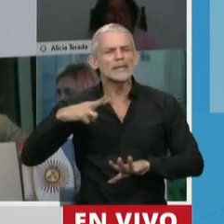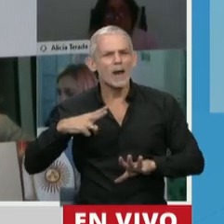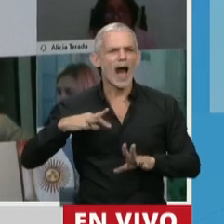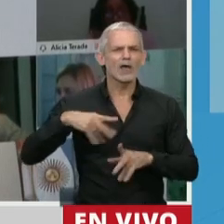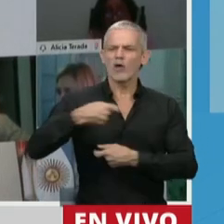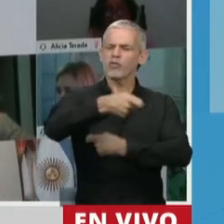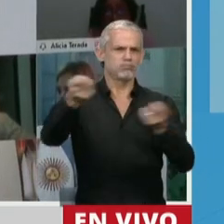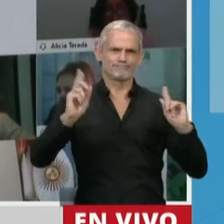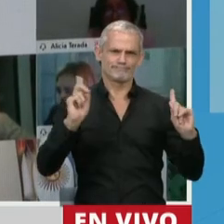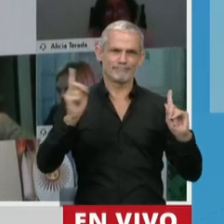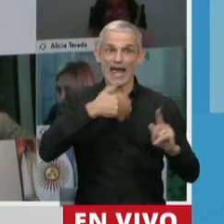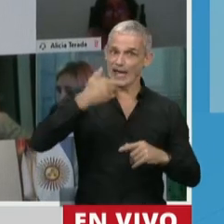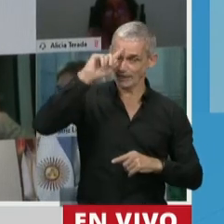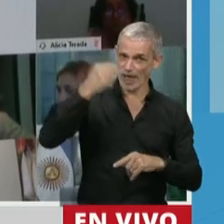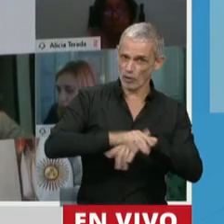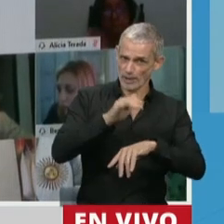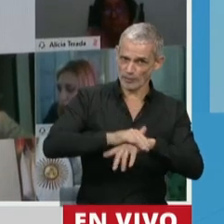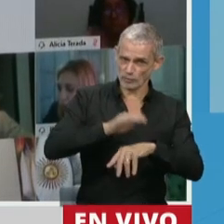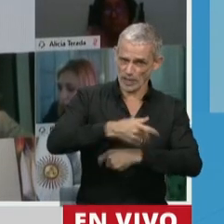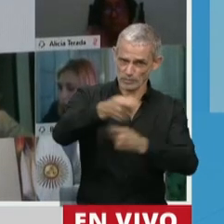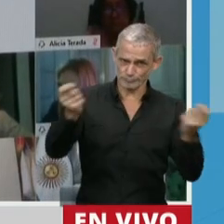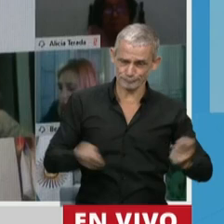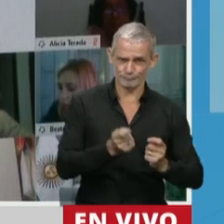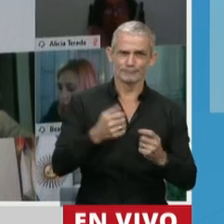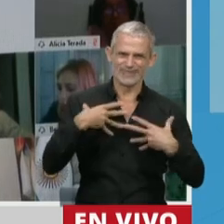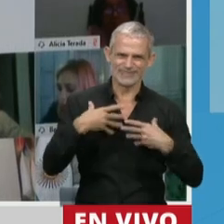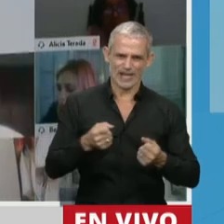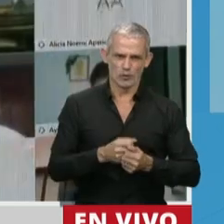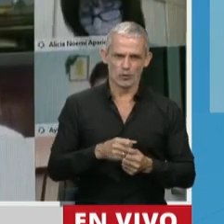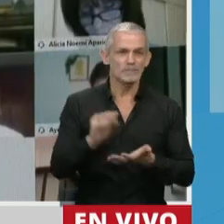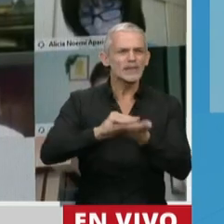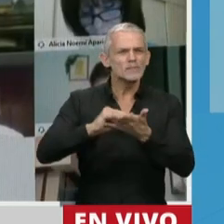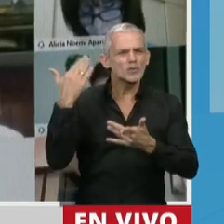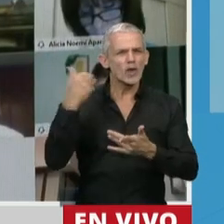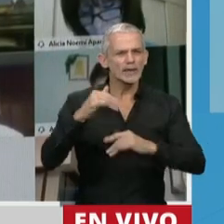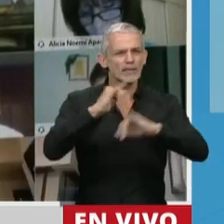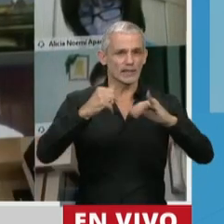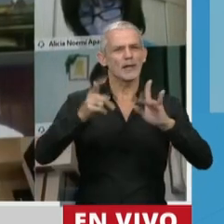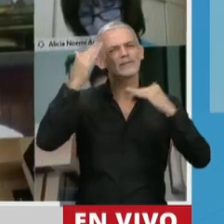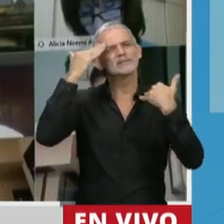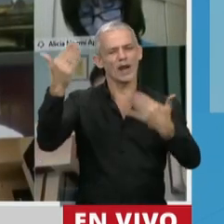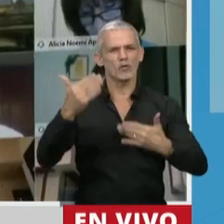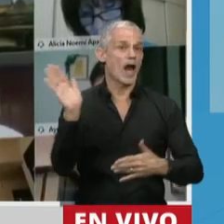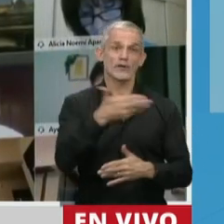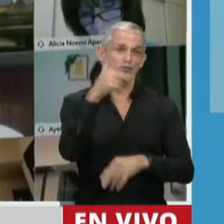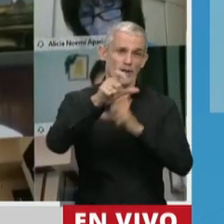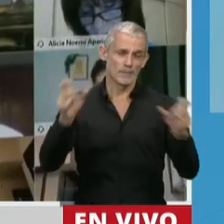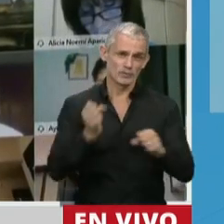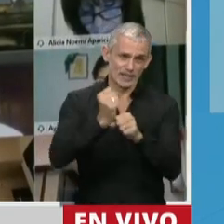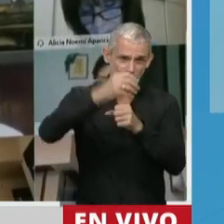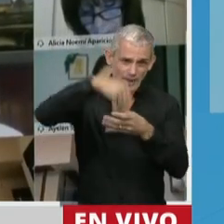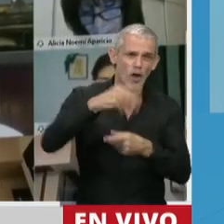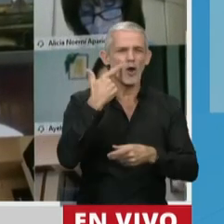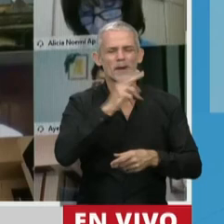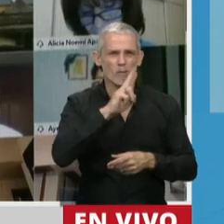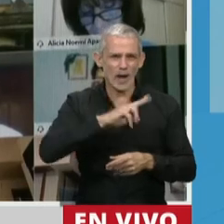particulares. Y también, como decían los diputados y diputadas anteriormente, un saludo, saludar a todos los trabajadores